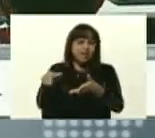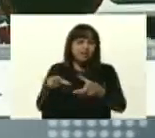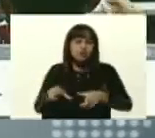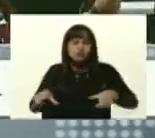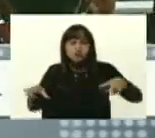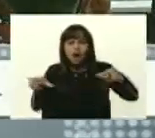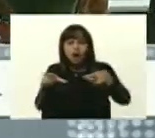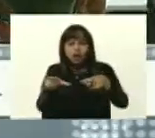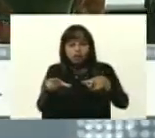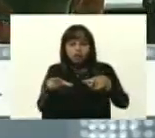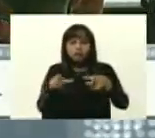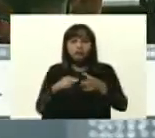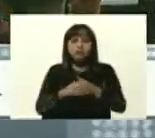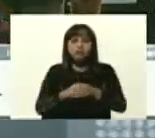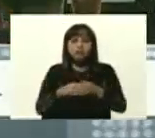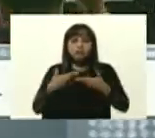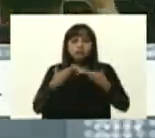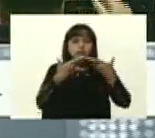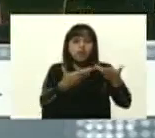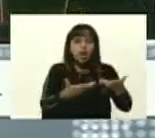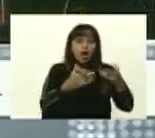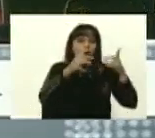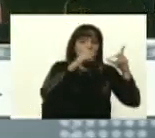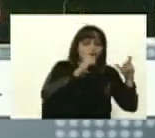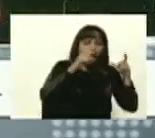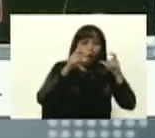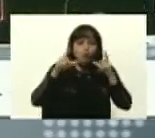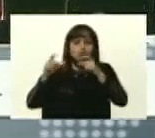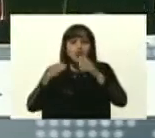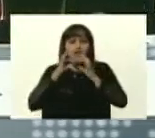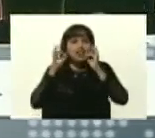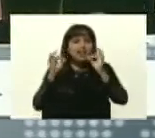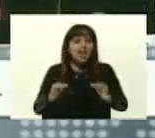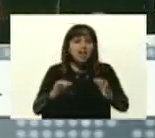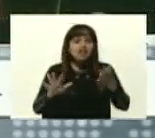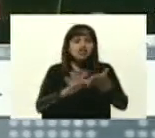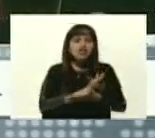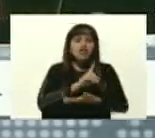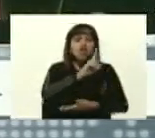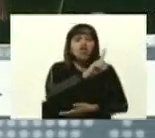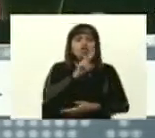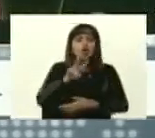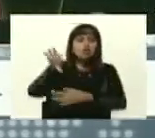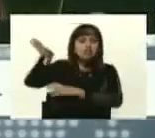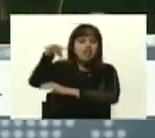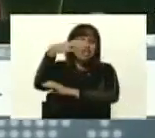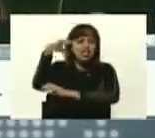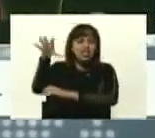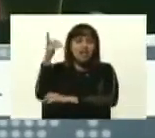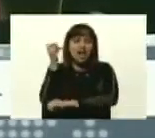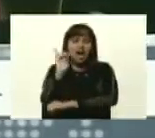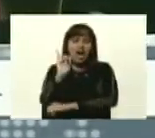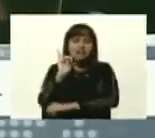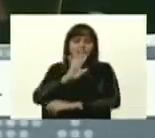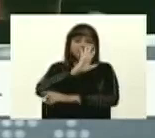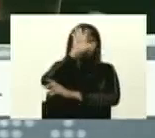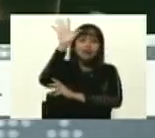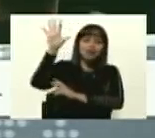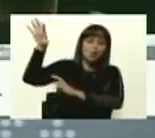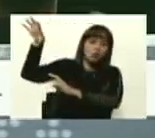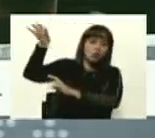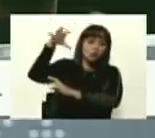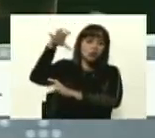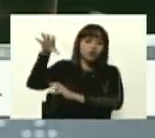geomática, llevar las imágenes en tiempos reales de los dos satélites venezolanos que están allá en el espacio.